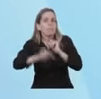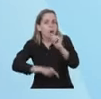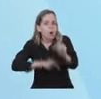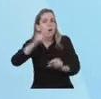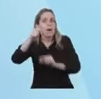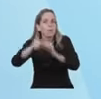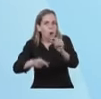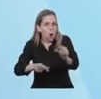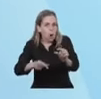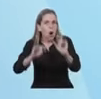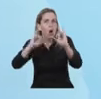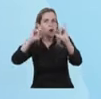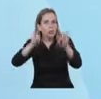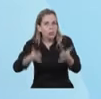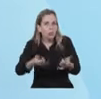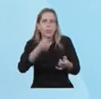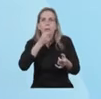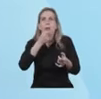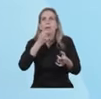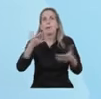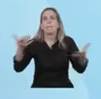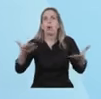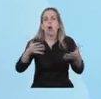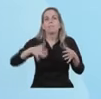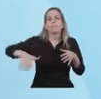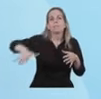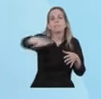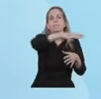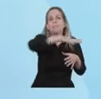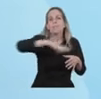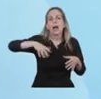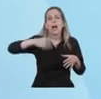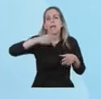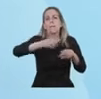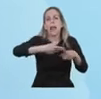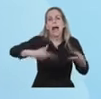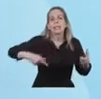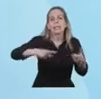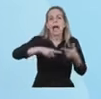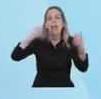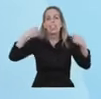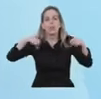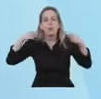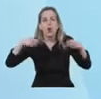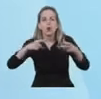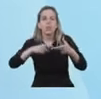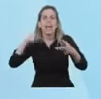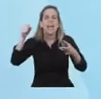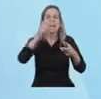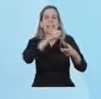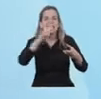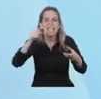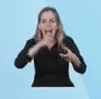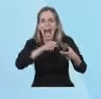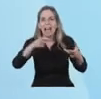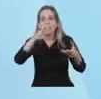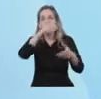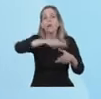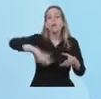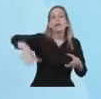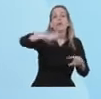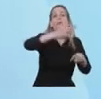a eventos masivos al aire libre, eventos deportivos, recitales al aire libre.